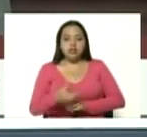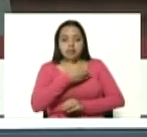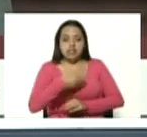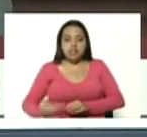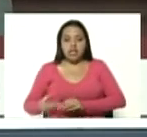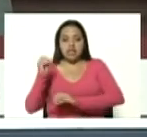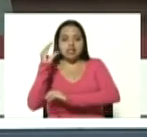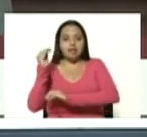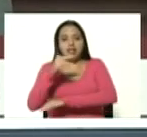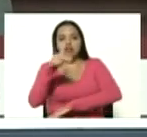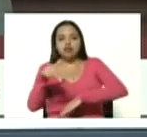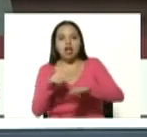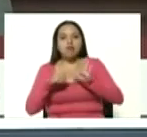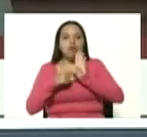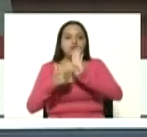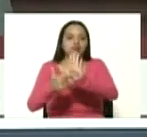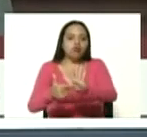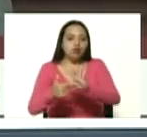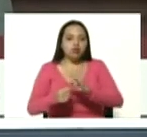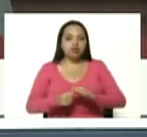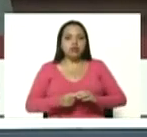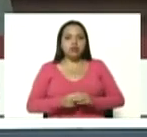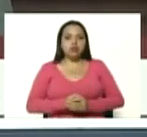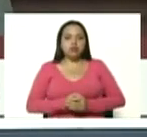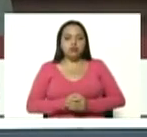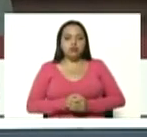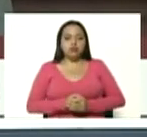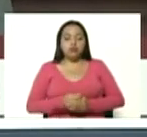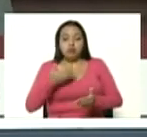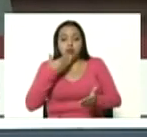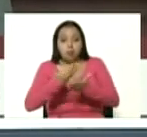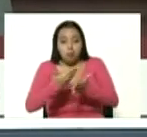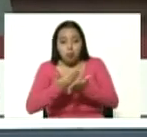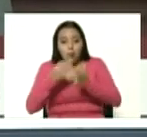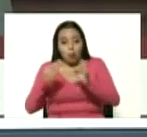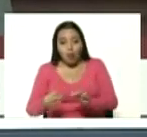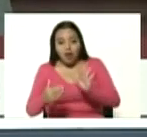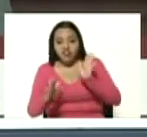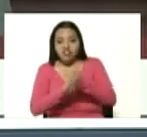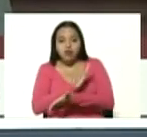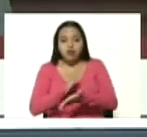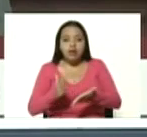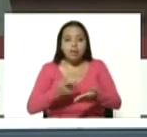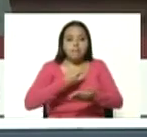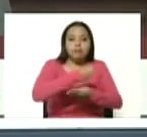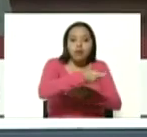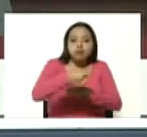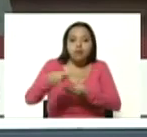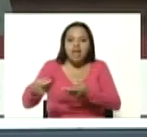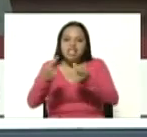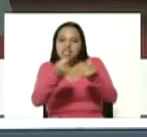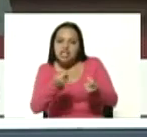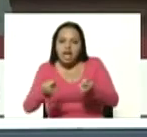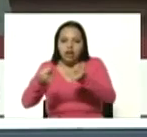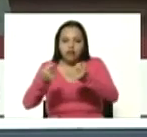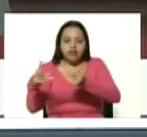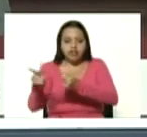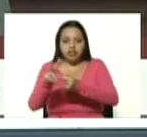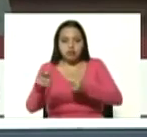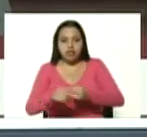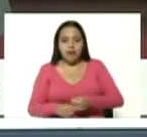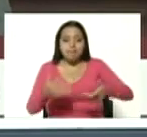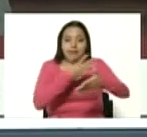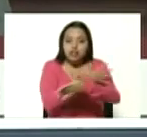espeluznantes contundentes sobre el reparto del botín de